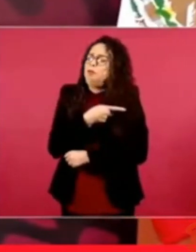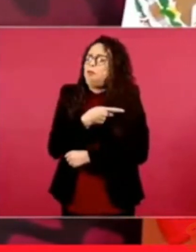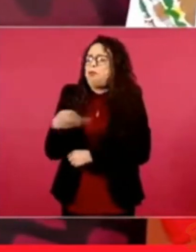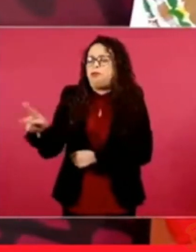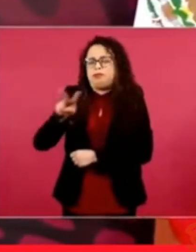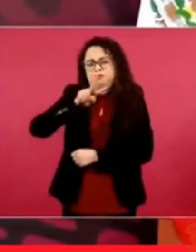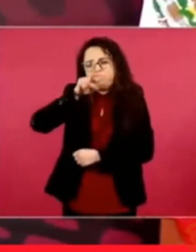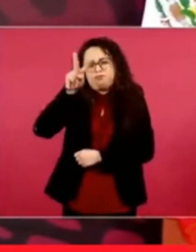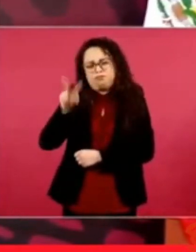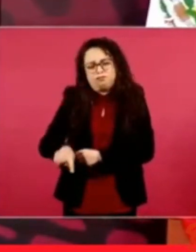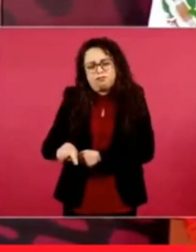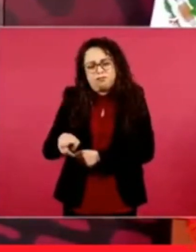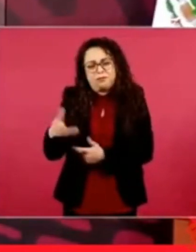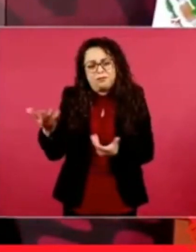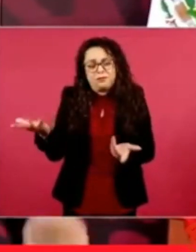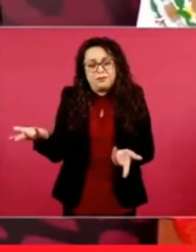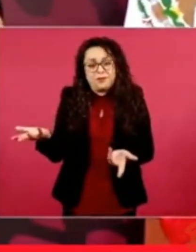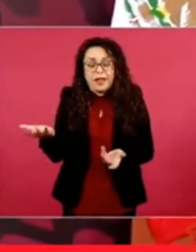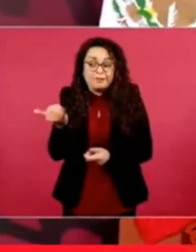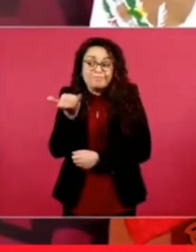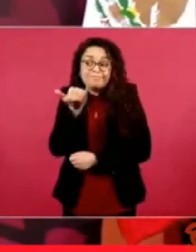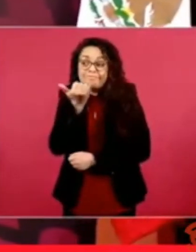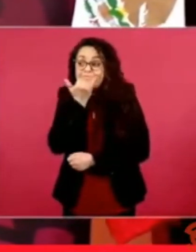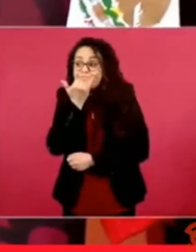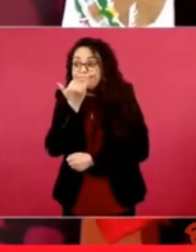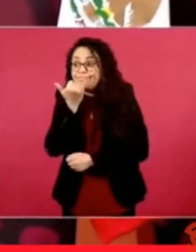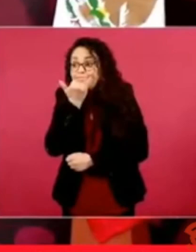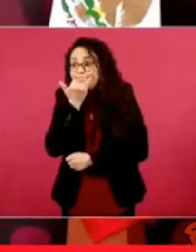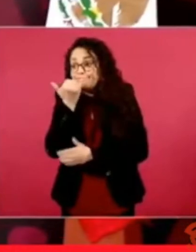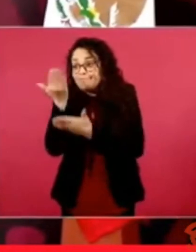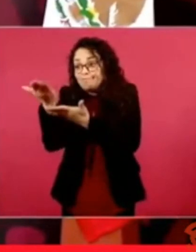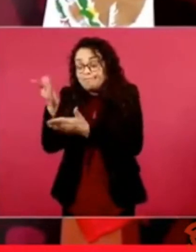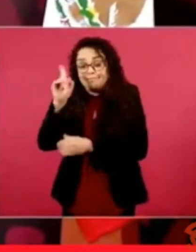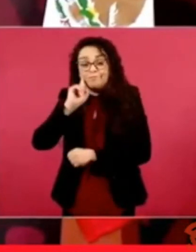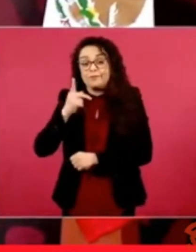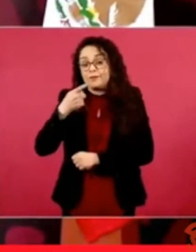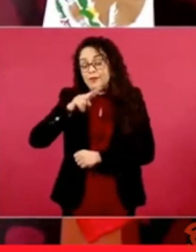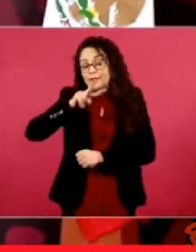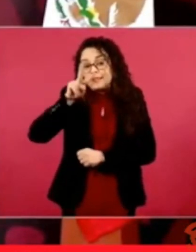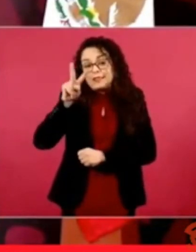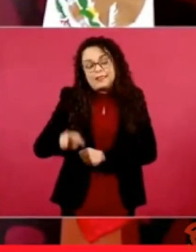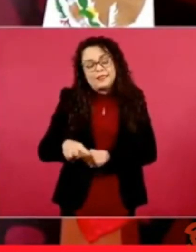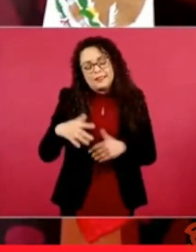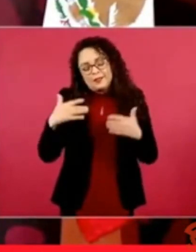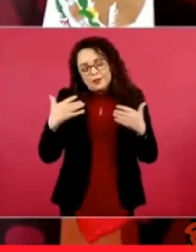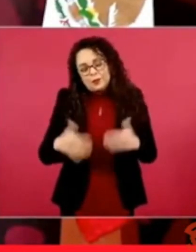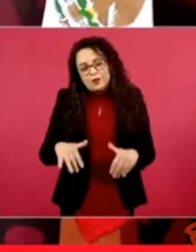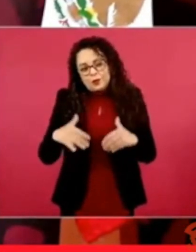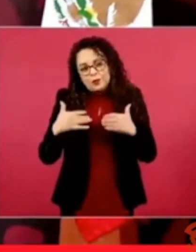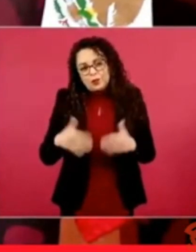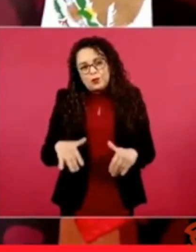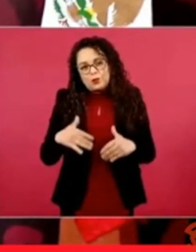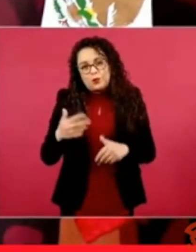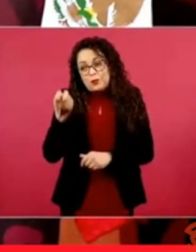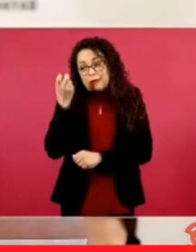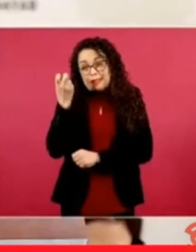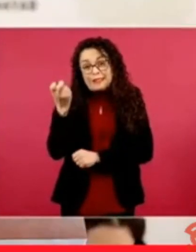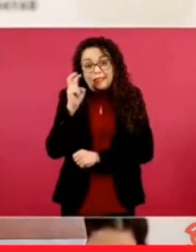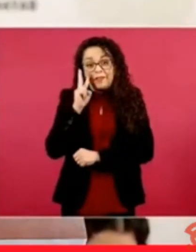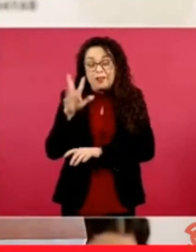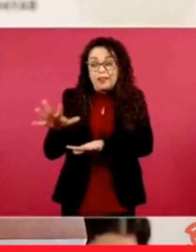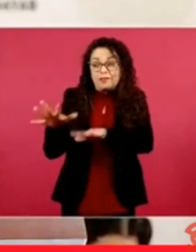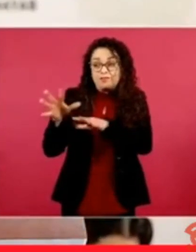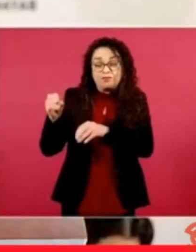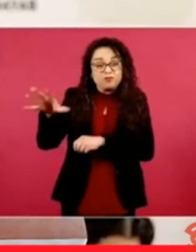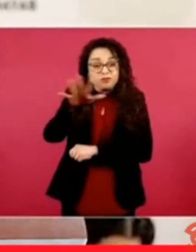le ofrecemos disculpas, pero es que es esto, eso predomina mucho. Sí.